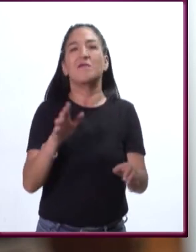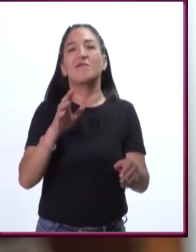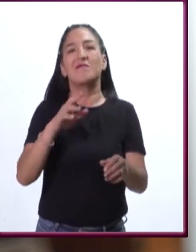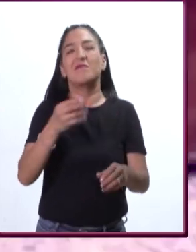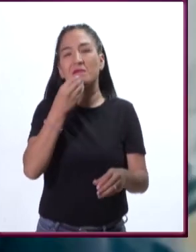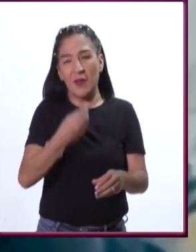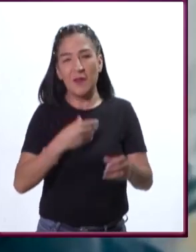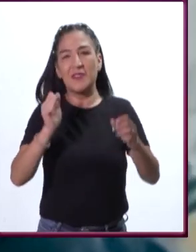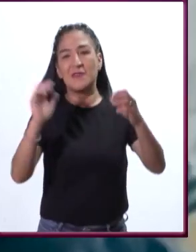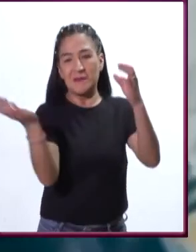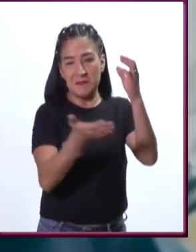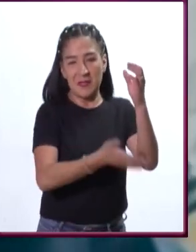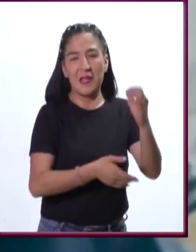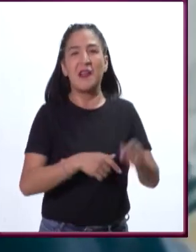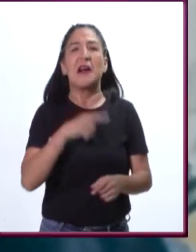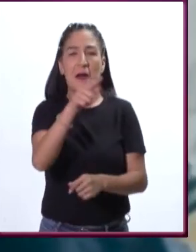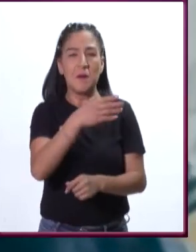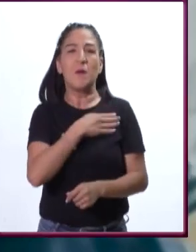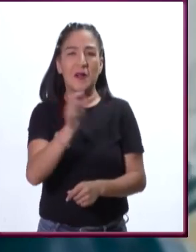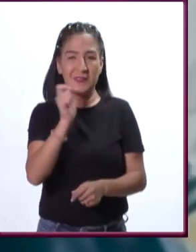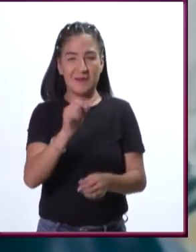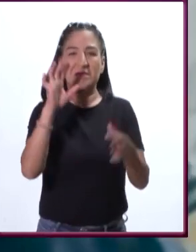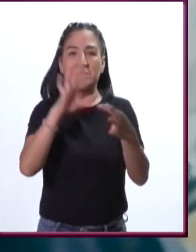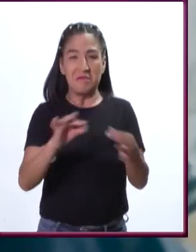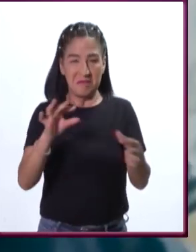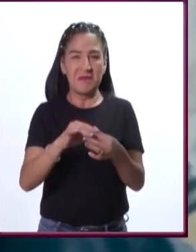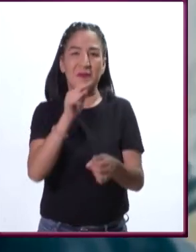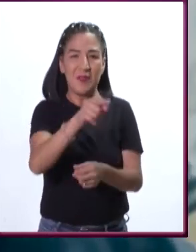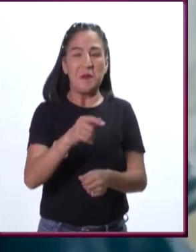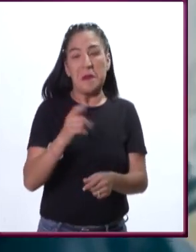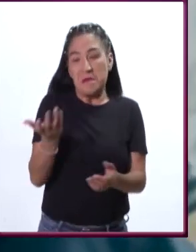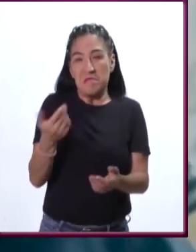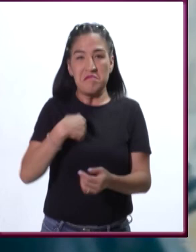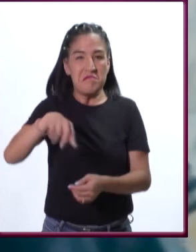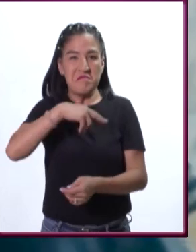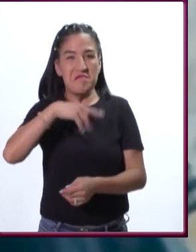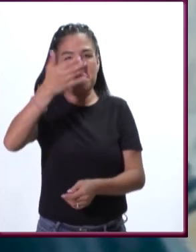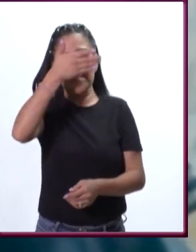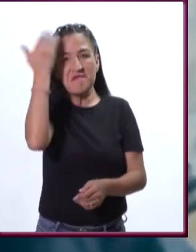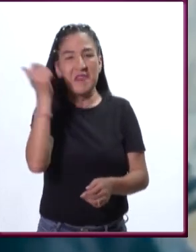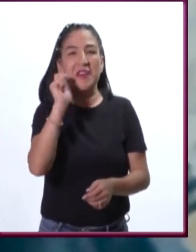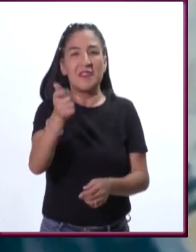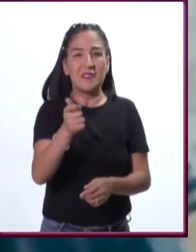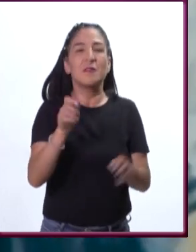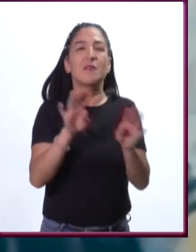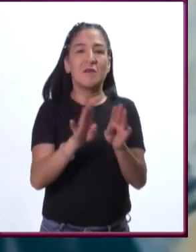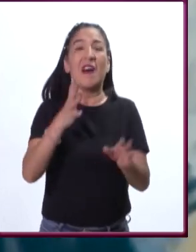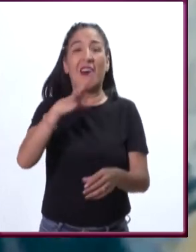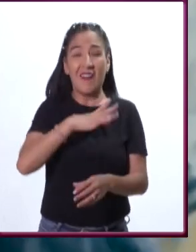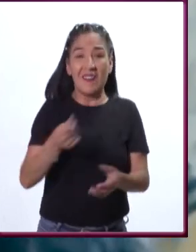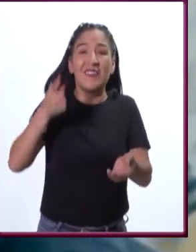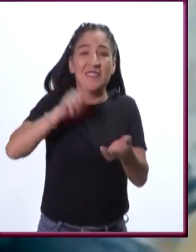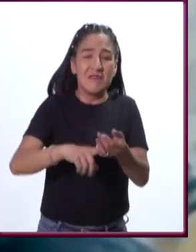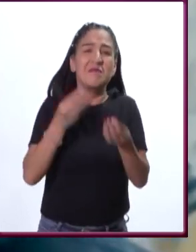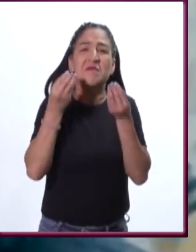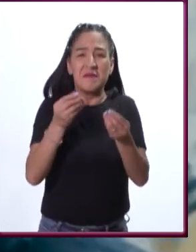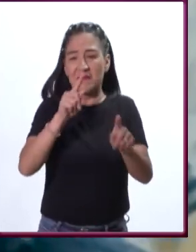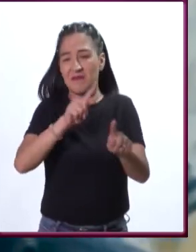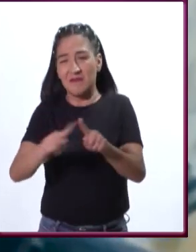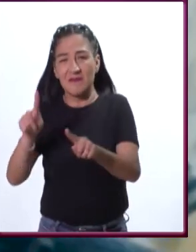forestales? Qué bueno que mencionas que ni nos los imaginamos, porque hay muchos servicios que están